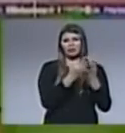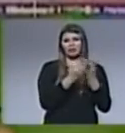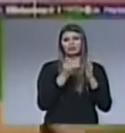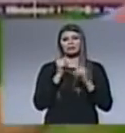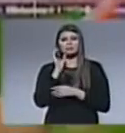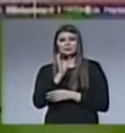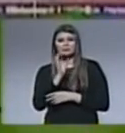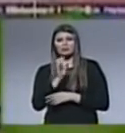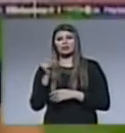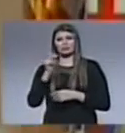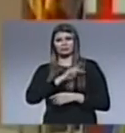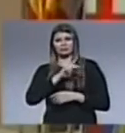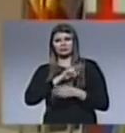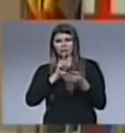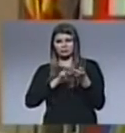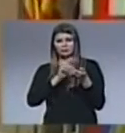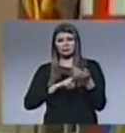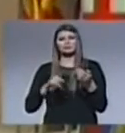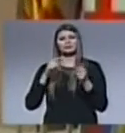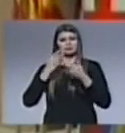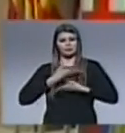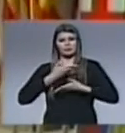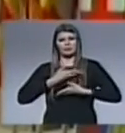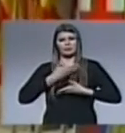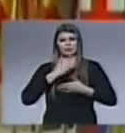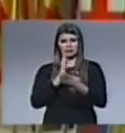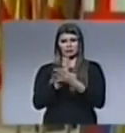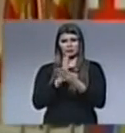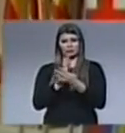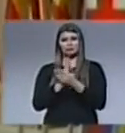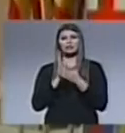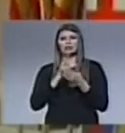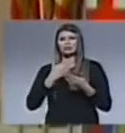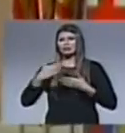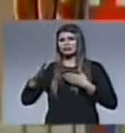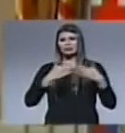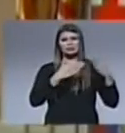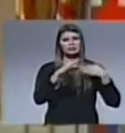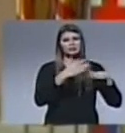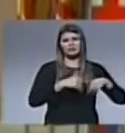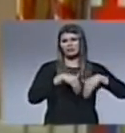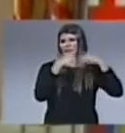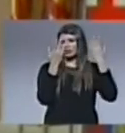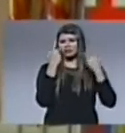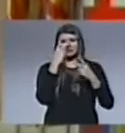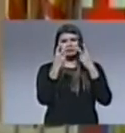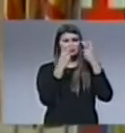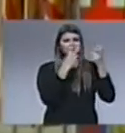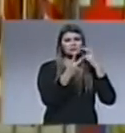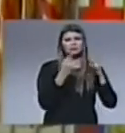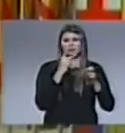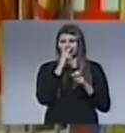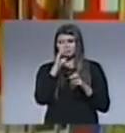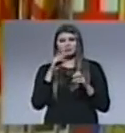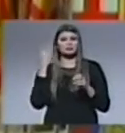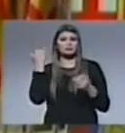enseñanzas evangelísticas que hablan de disciplina constancia y sacrificio todo alejado del ruido de las fiestas que seducen a otros y que esperan